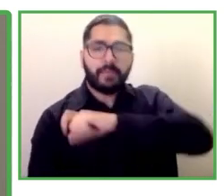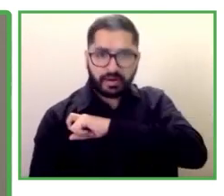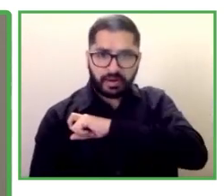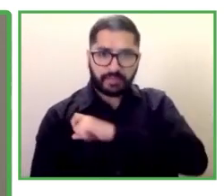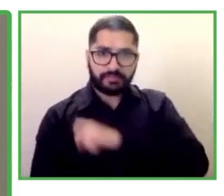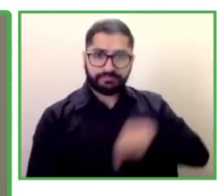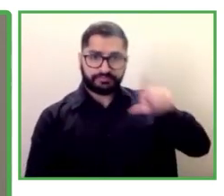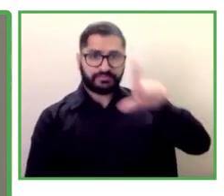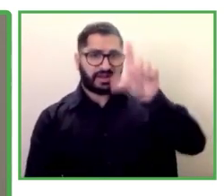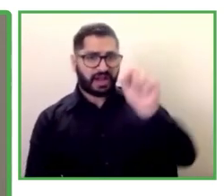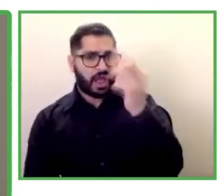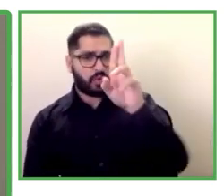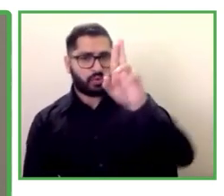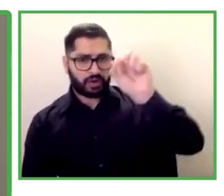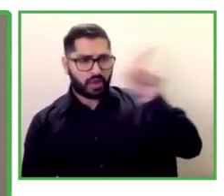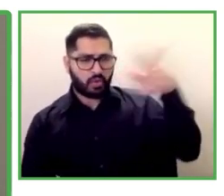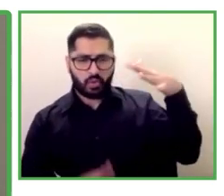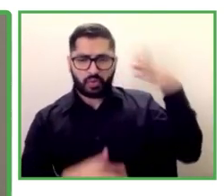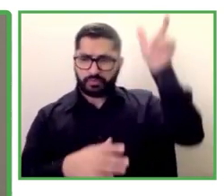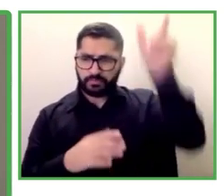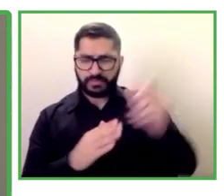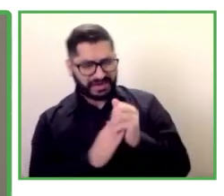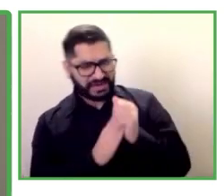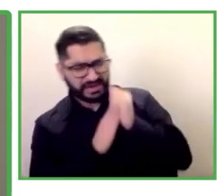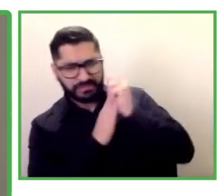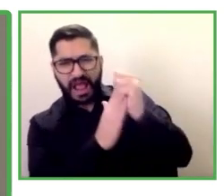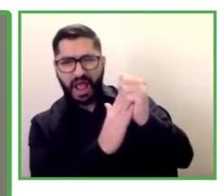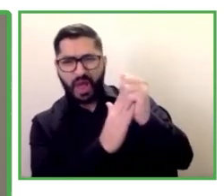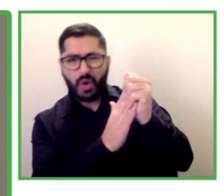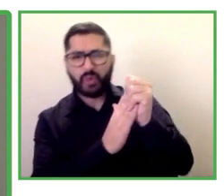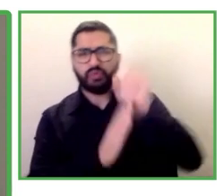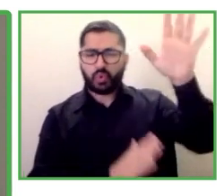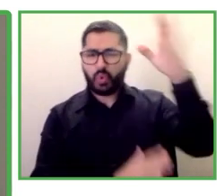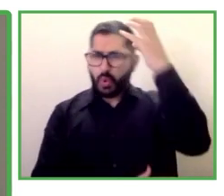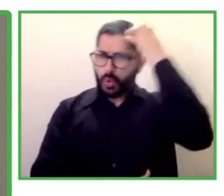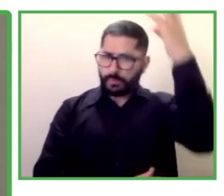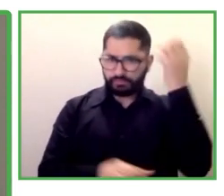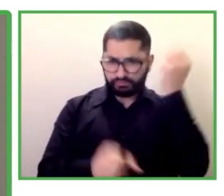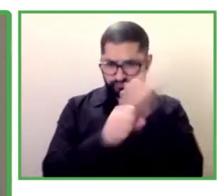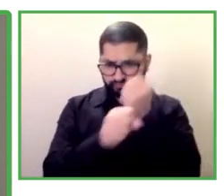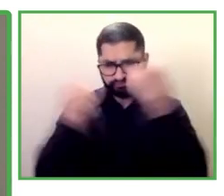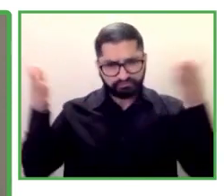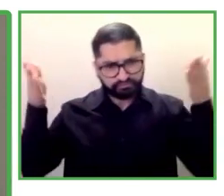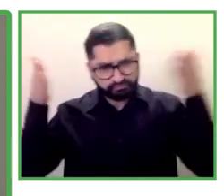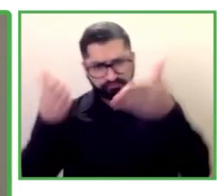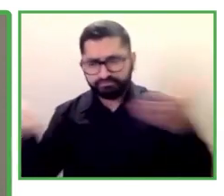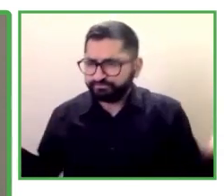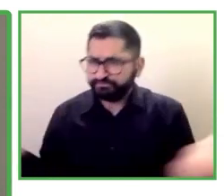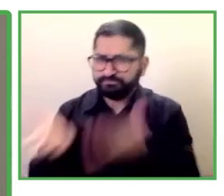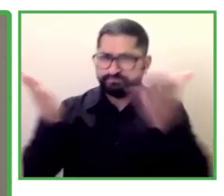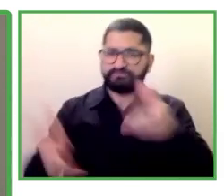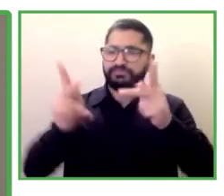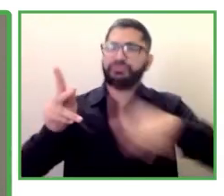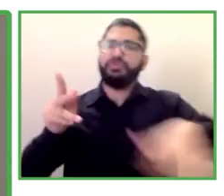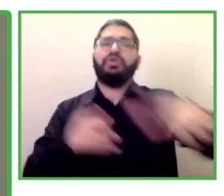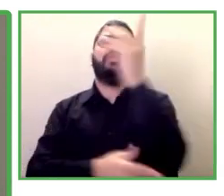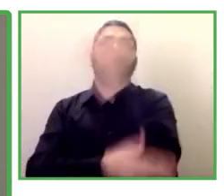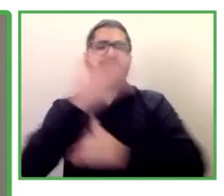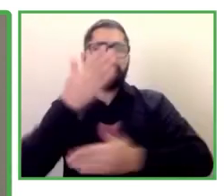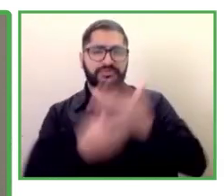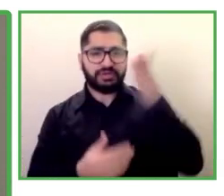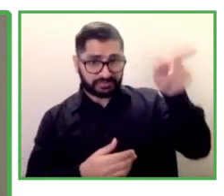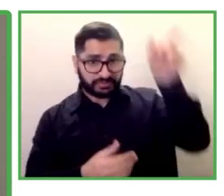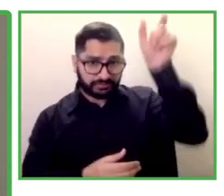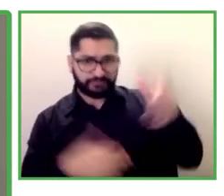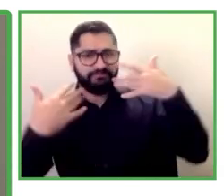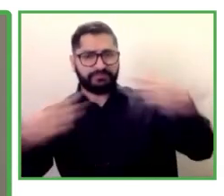impulsa las políticas públicas dirigidas al fomento del empleo inclusivo de las personas con discapacidad ella ha participado en todas las ediciones de